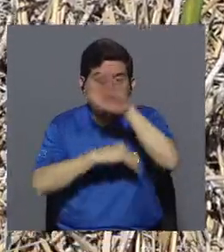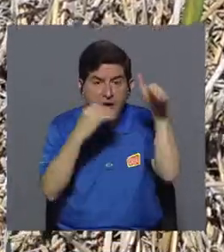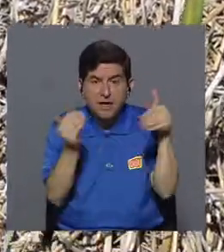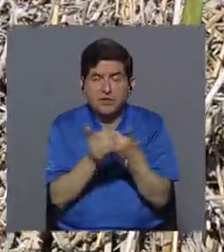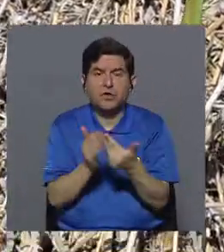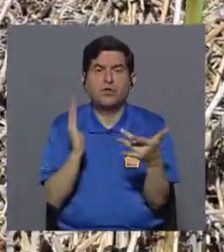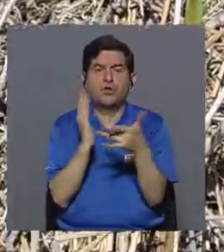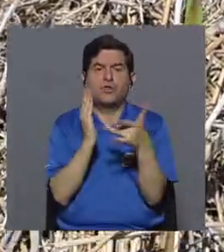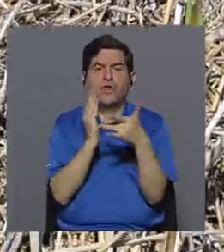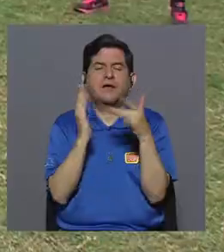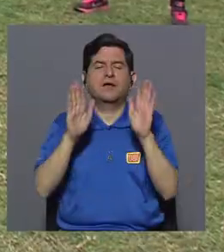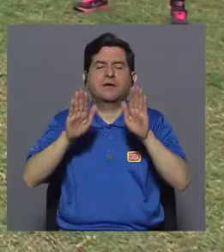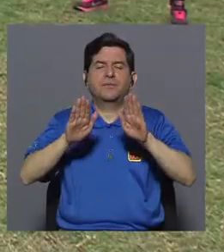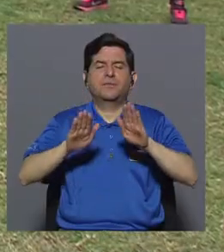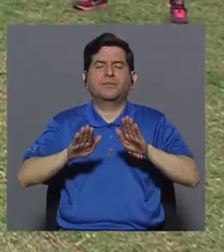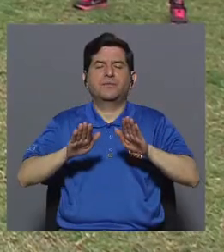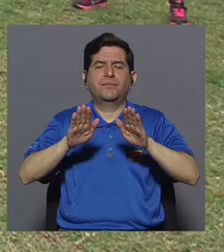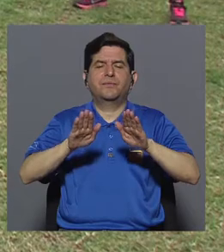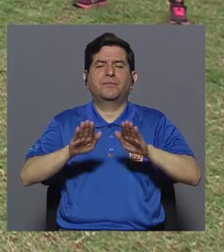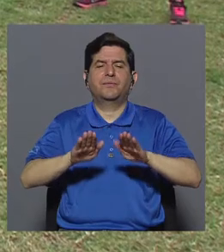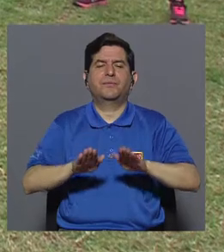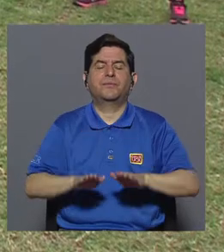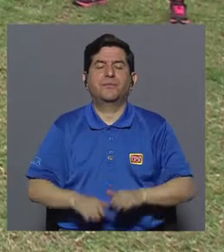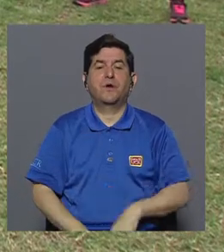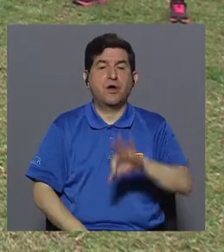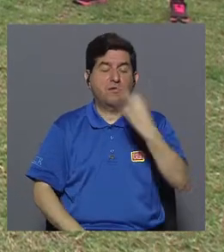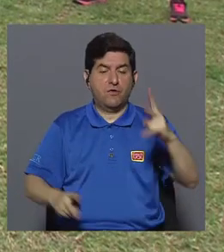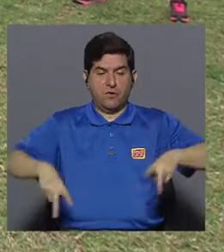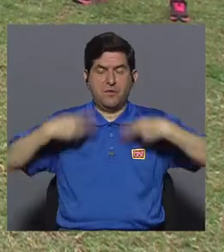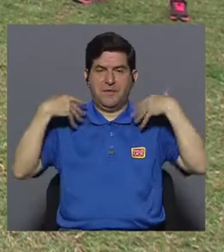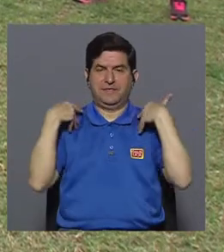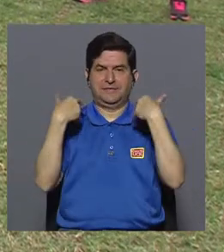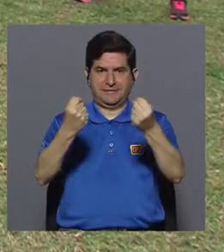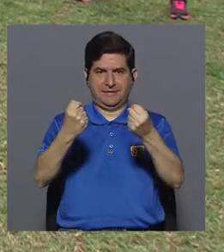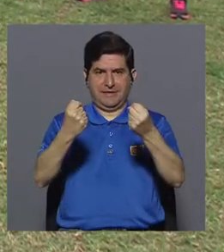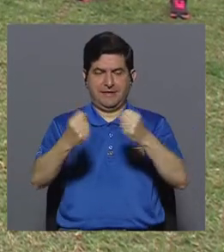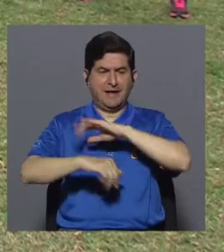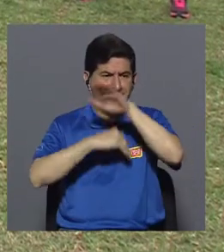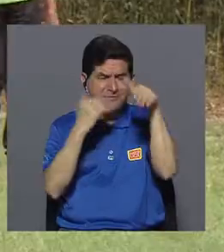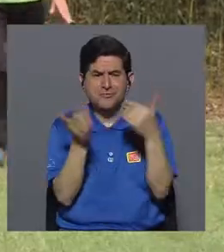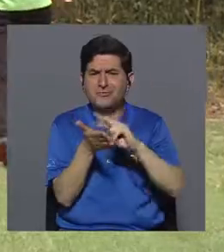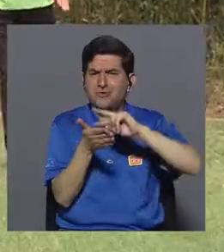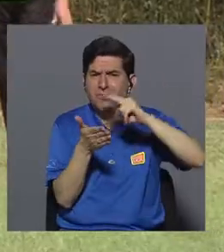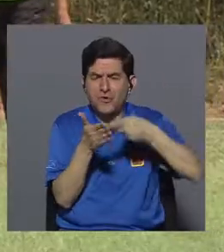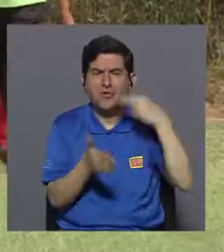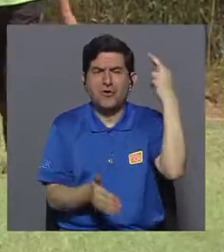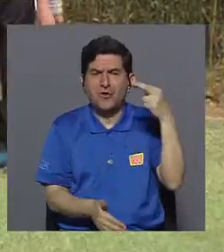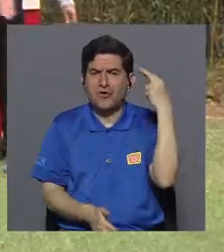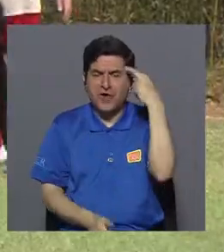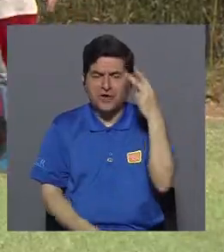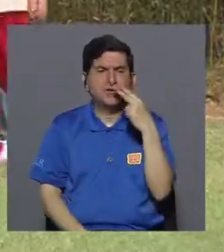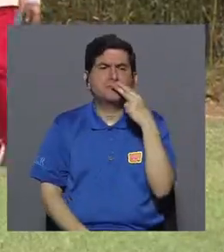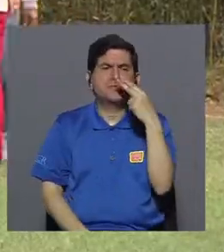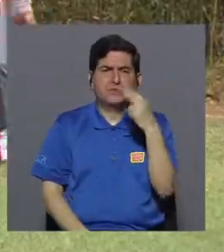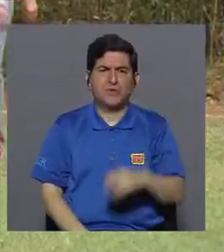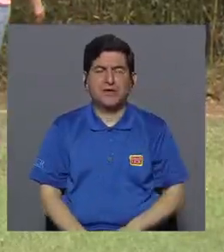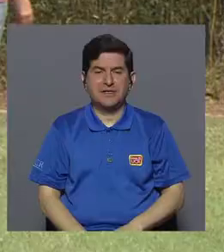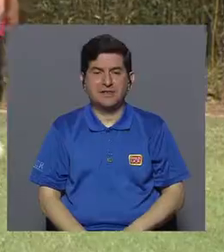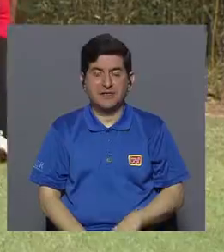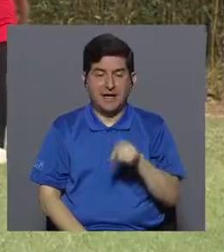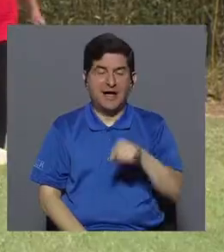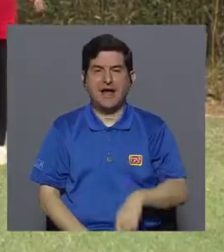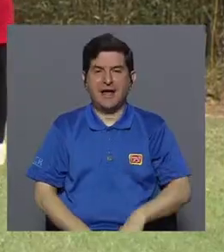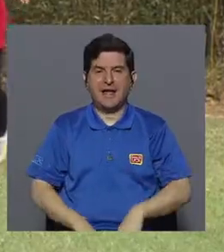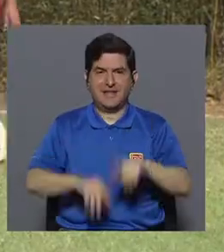Trabajamos todo lo que es técnicas de relajación, se les brindan a ellos estilos de vida saludable, todo lo que es las razones para fumar, se les